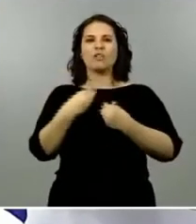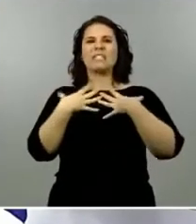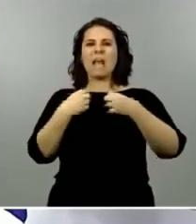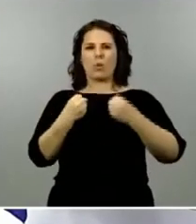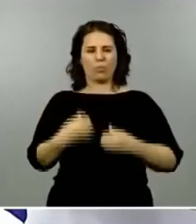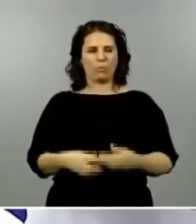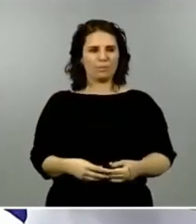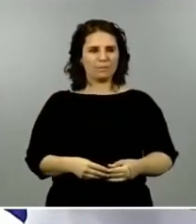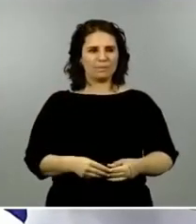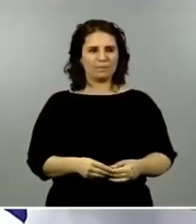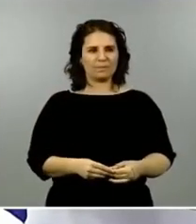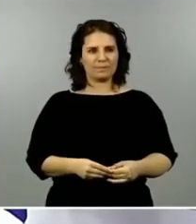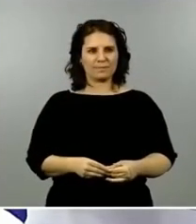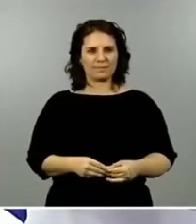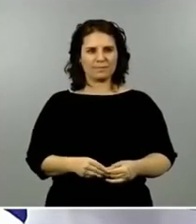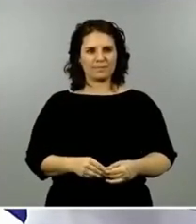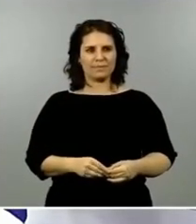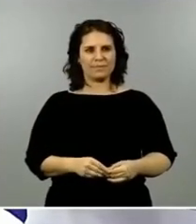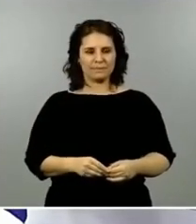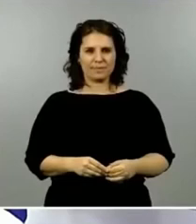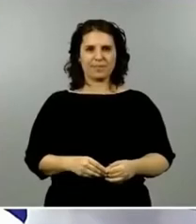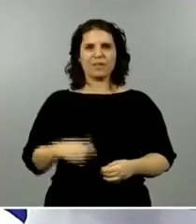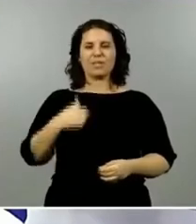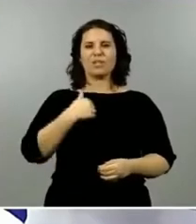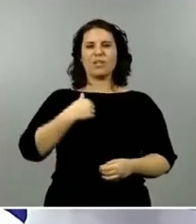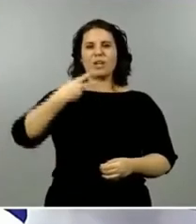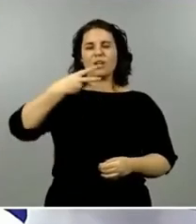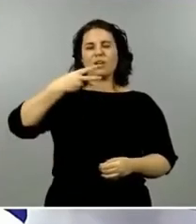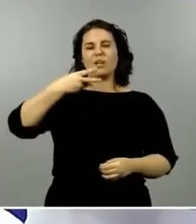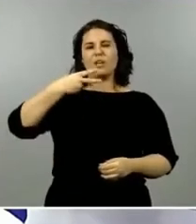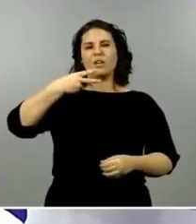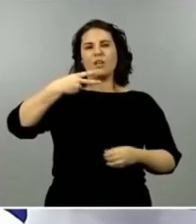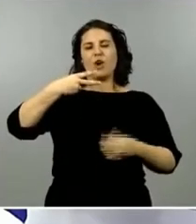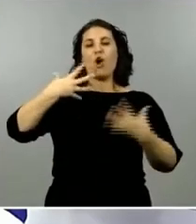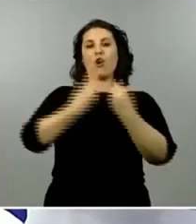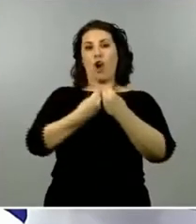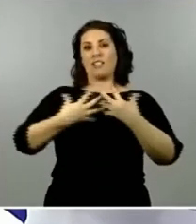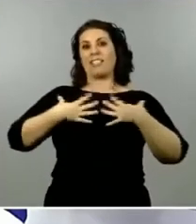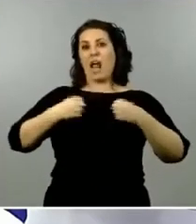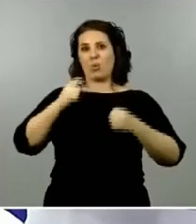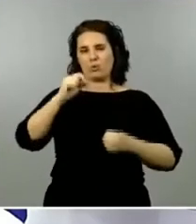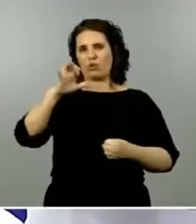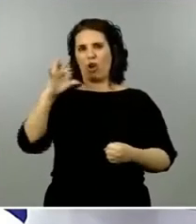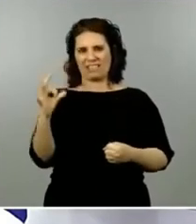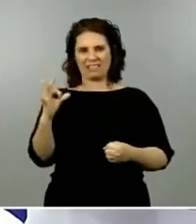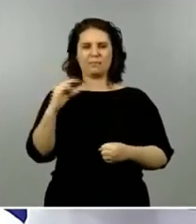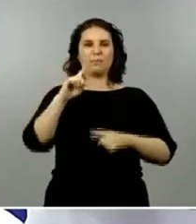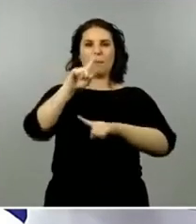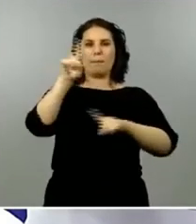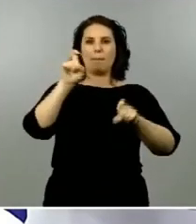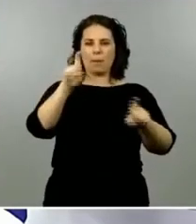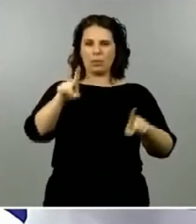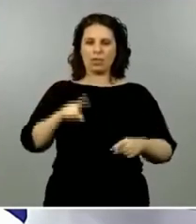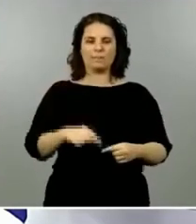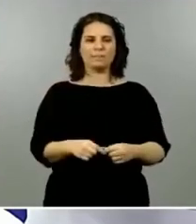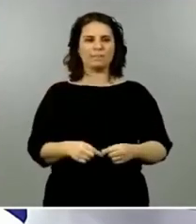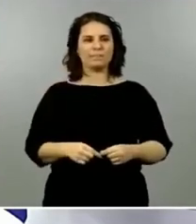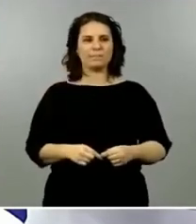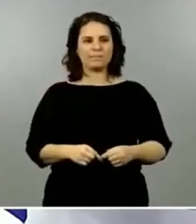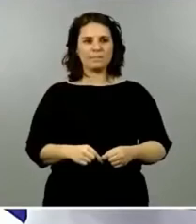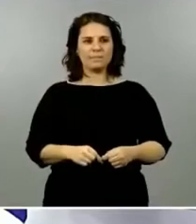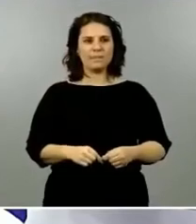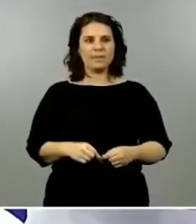buenas tardes presidente soy Nacho Cortés de Consalud.es y las preguntas que planteo digamos que son formuladas por la